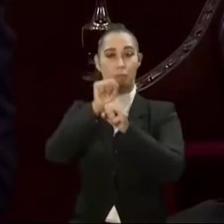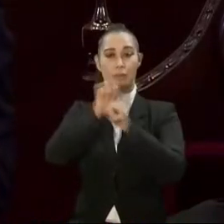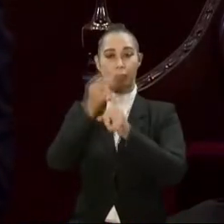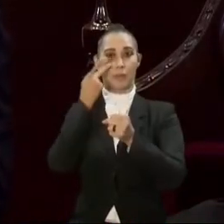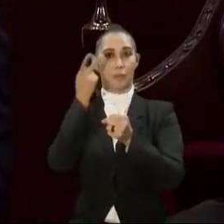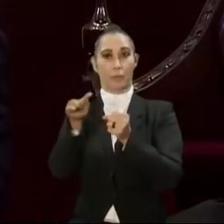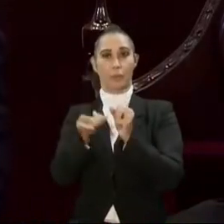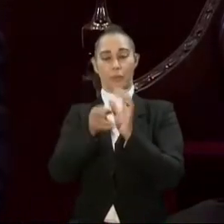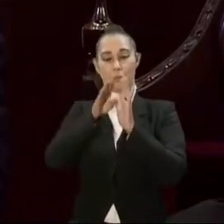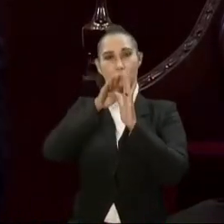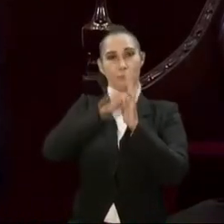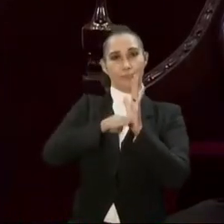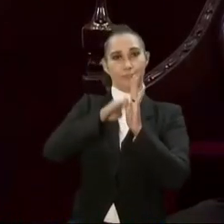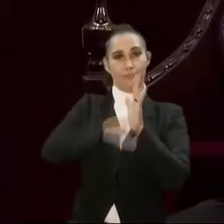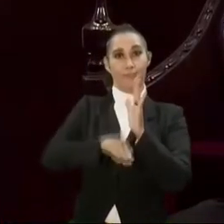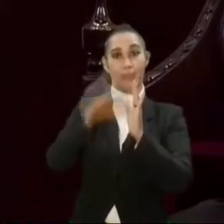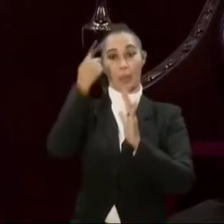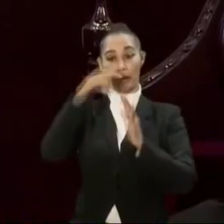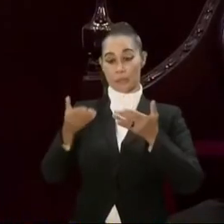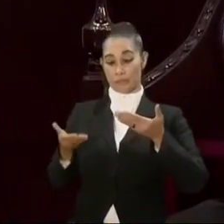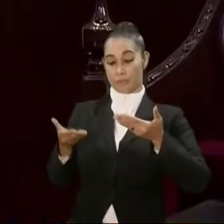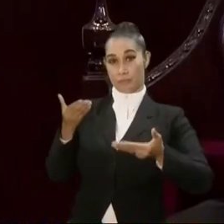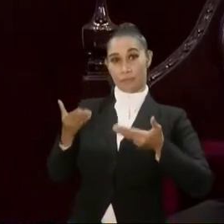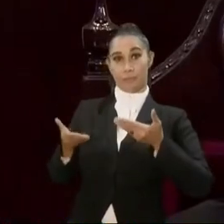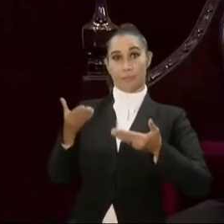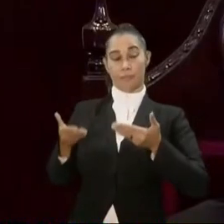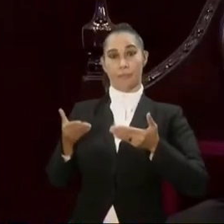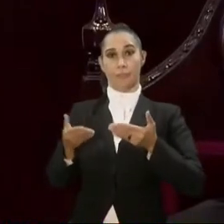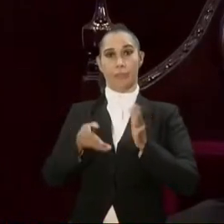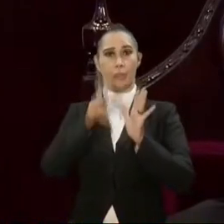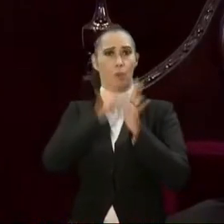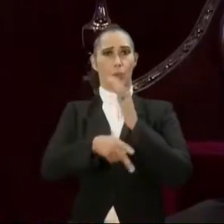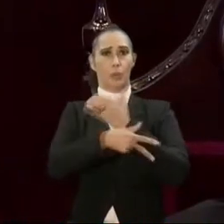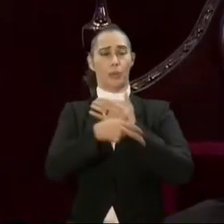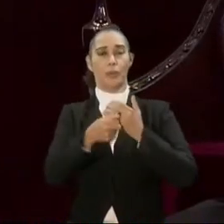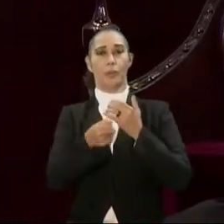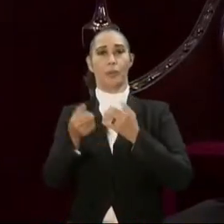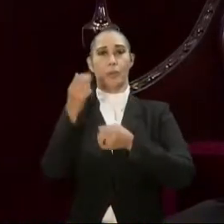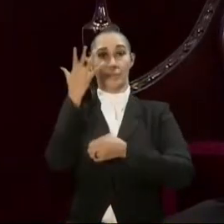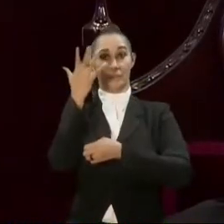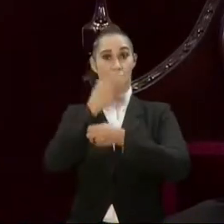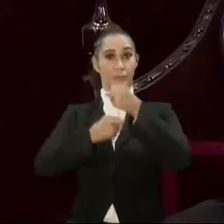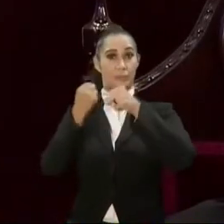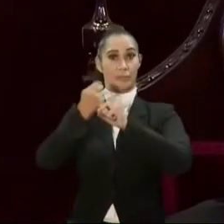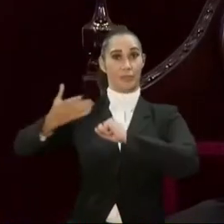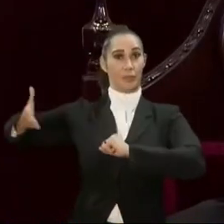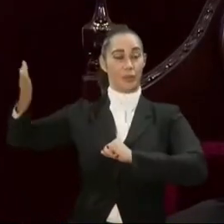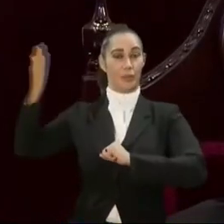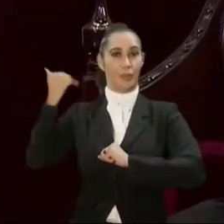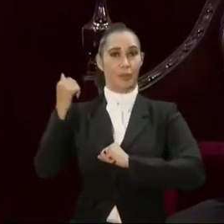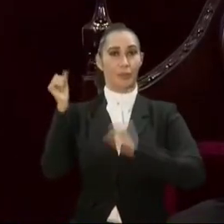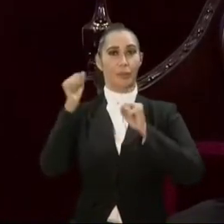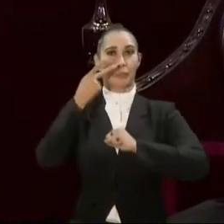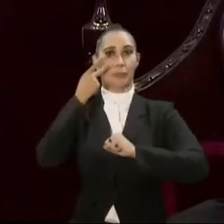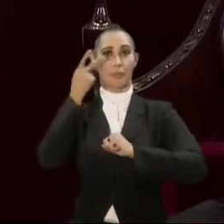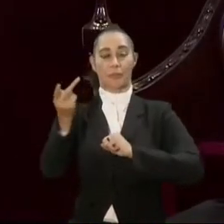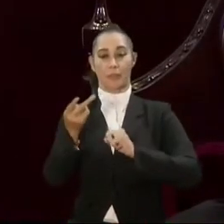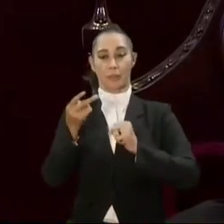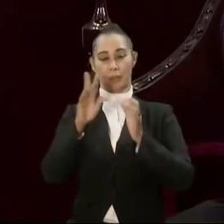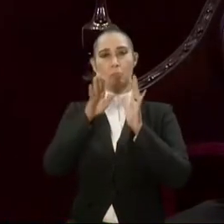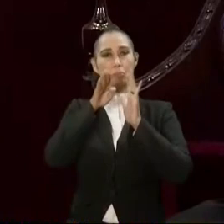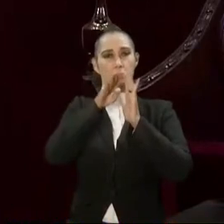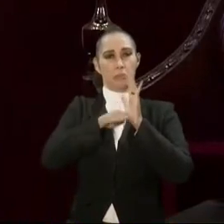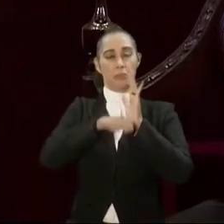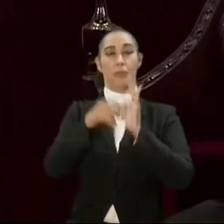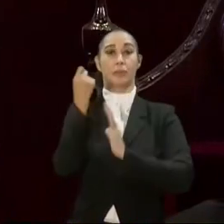para revertir esta situación. Pero si comparamos la incidencia criminal con la de hace 5 años, veremos que el nivel de delincuencia